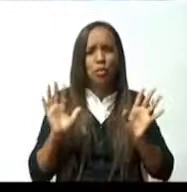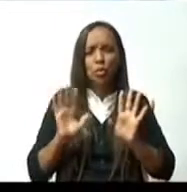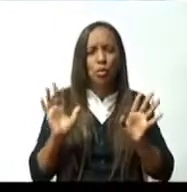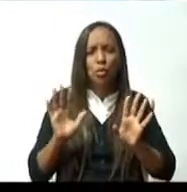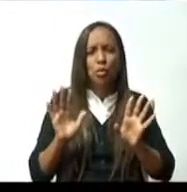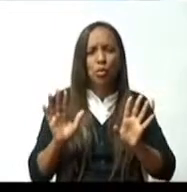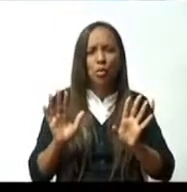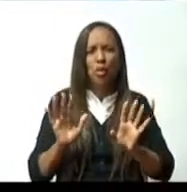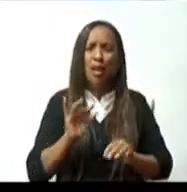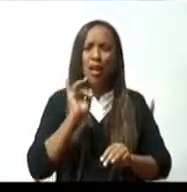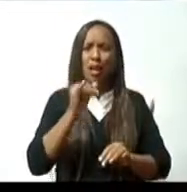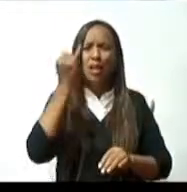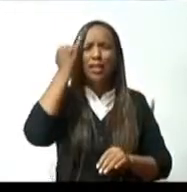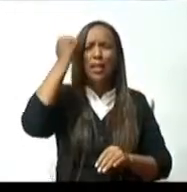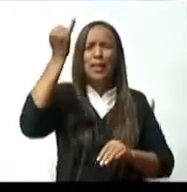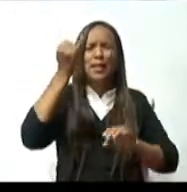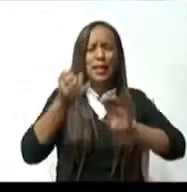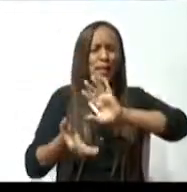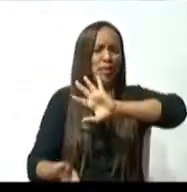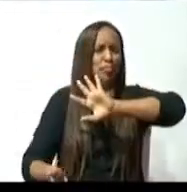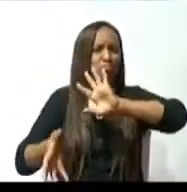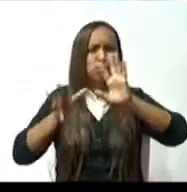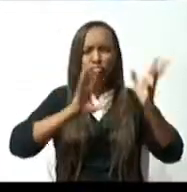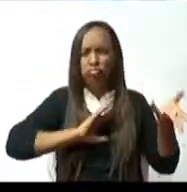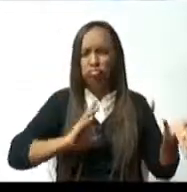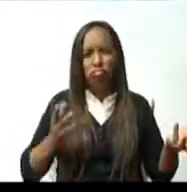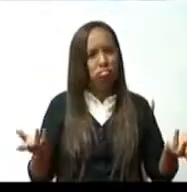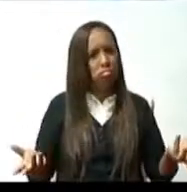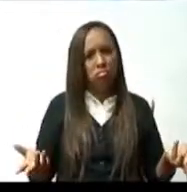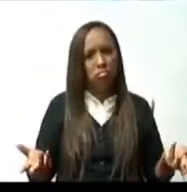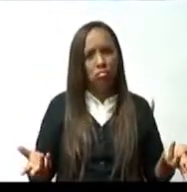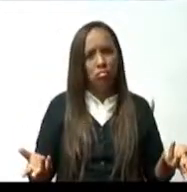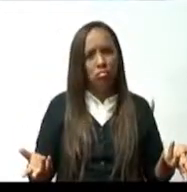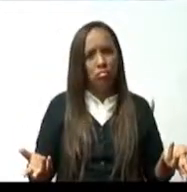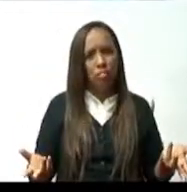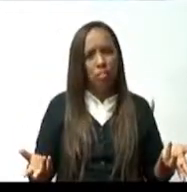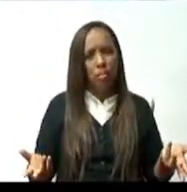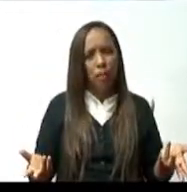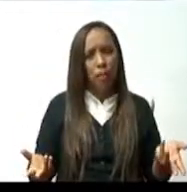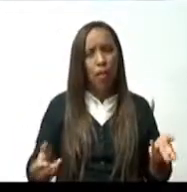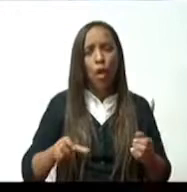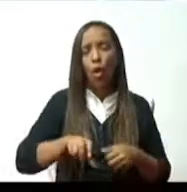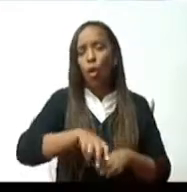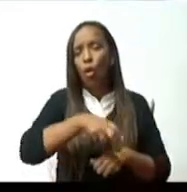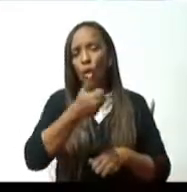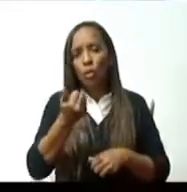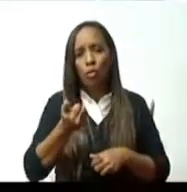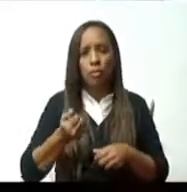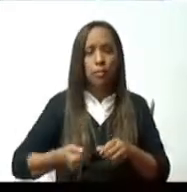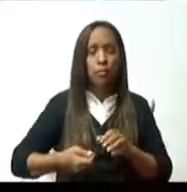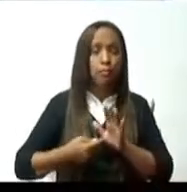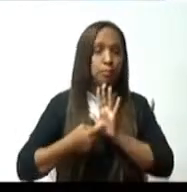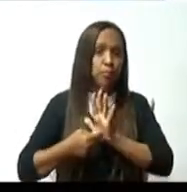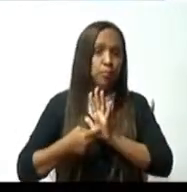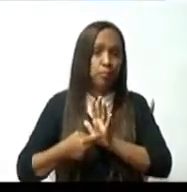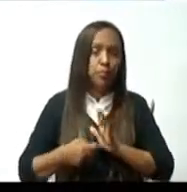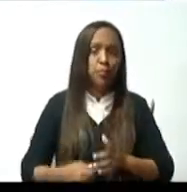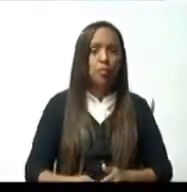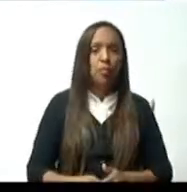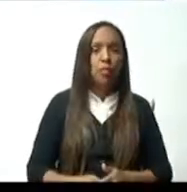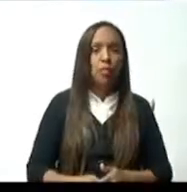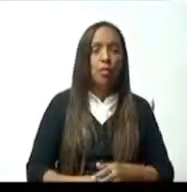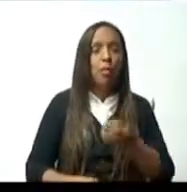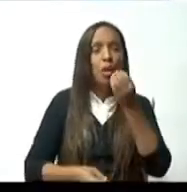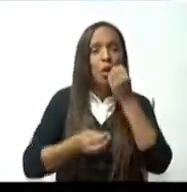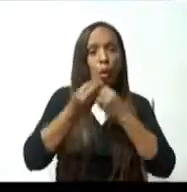entrega del desayuno, la merienda y el almuerzo. A esos estudiantes de la escuela pública